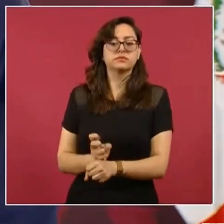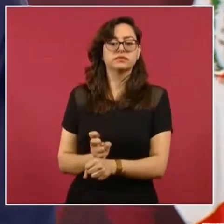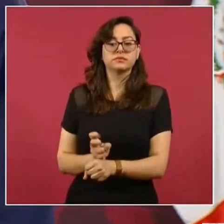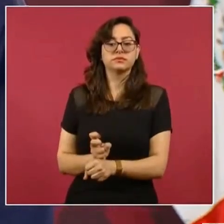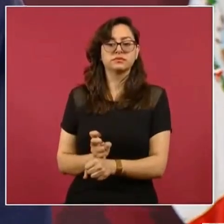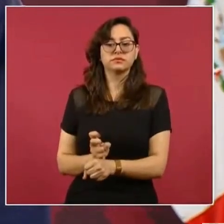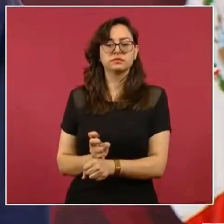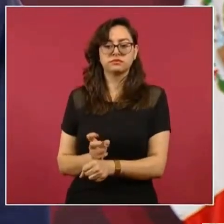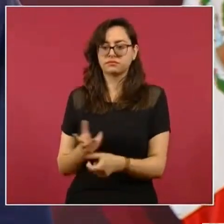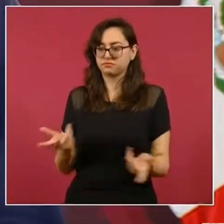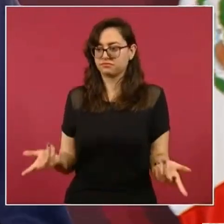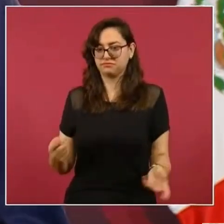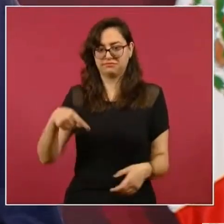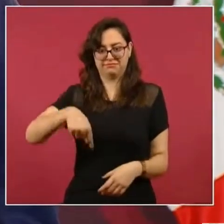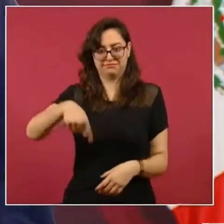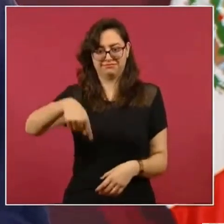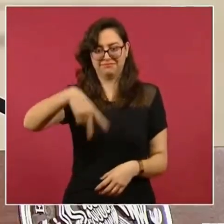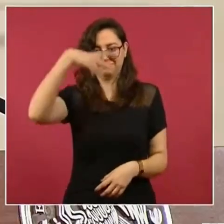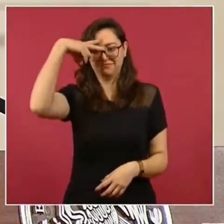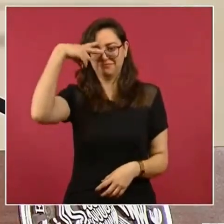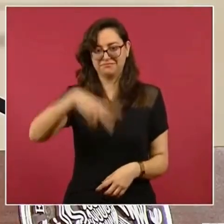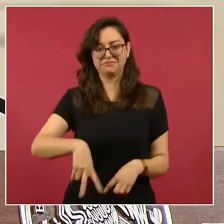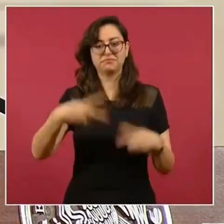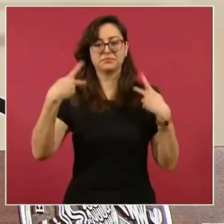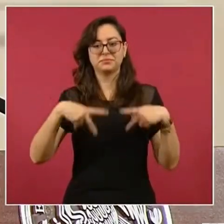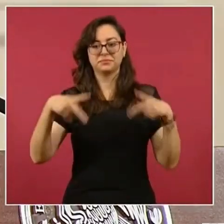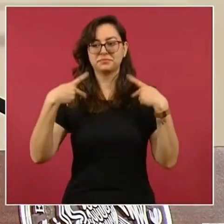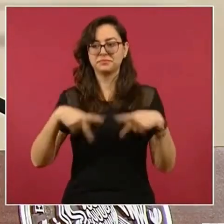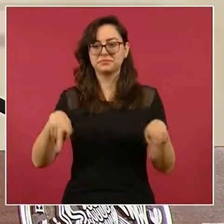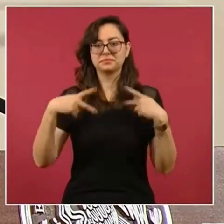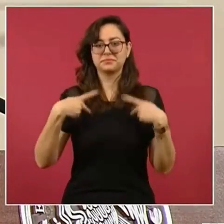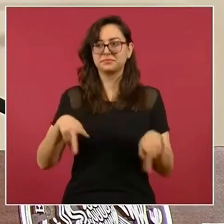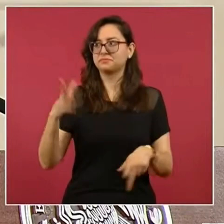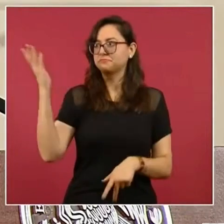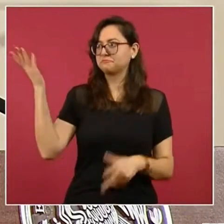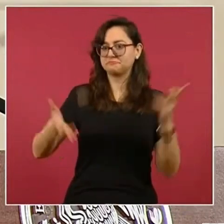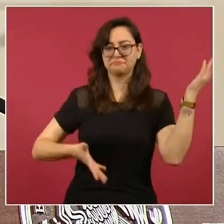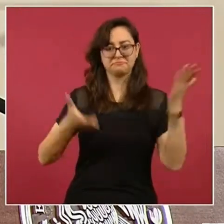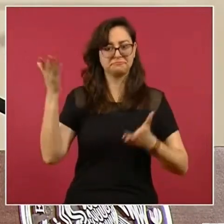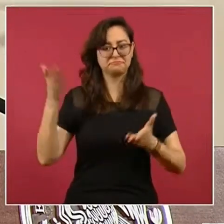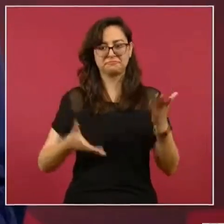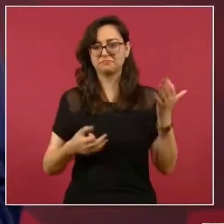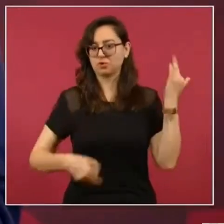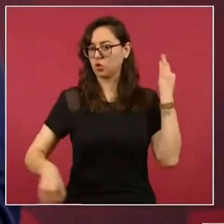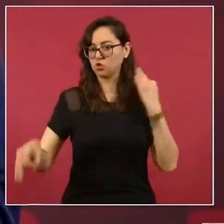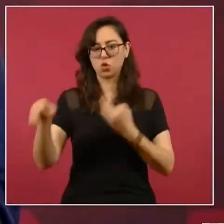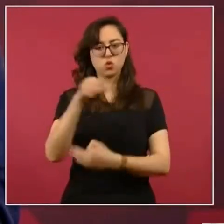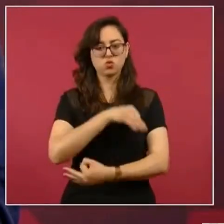los mexicanos, la mayoría de los mexicanos, todos los mexicanos,